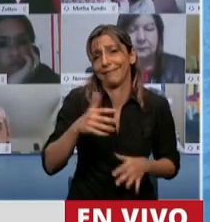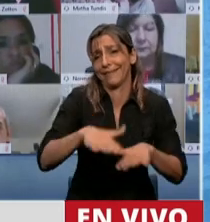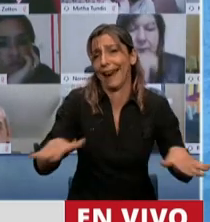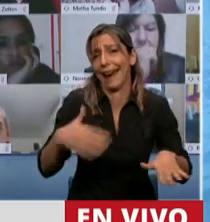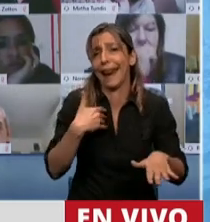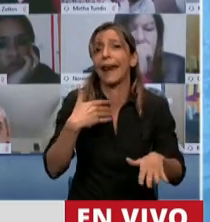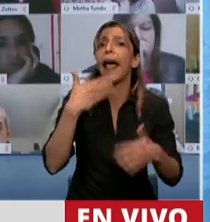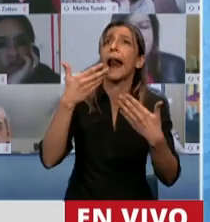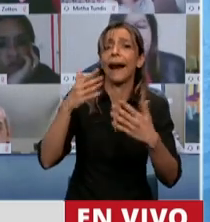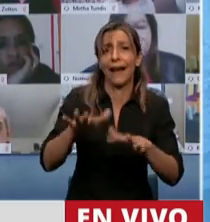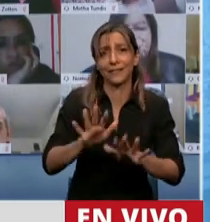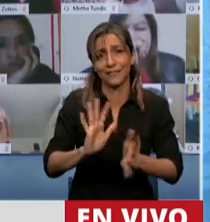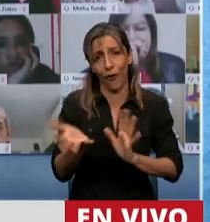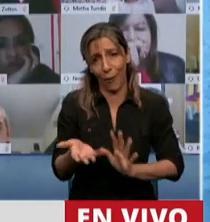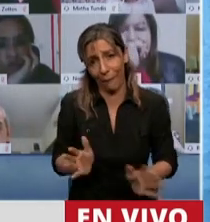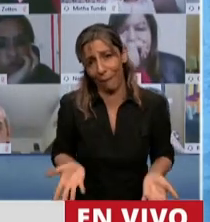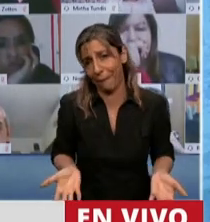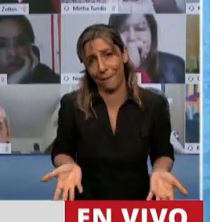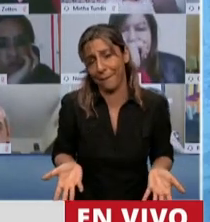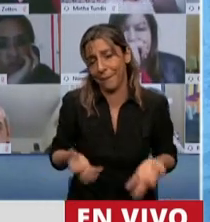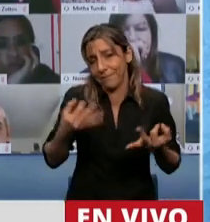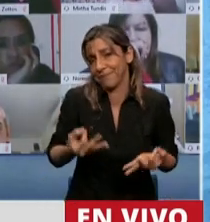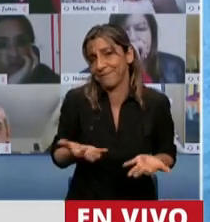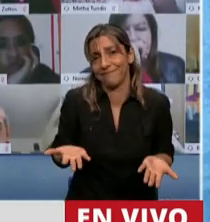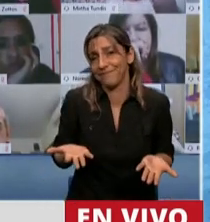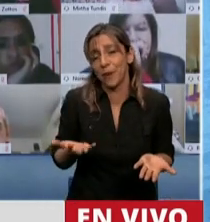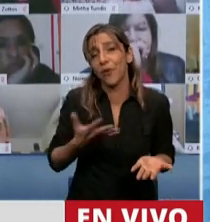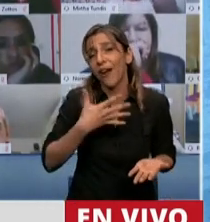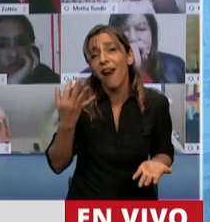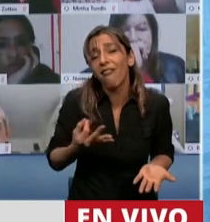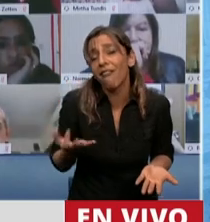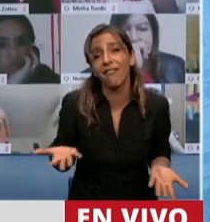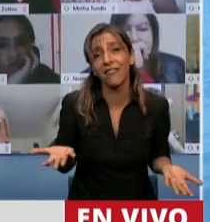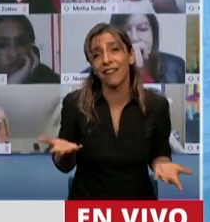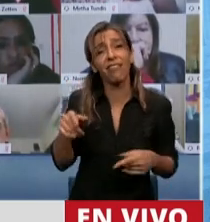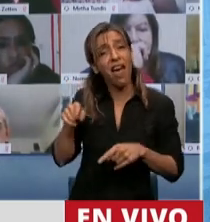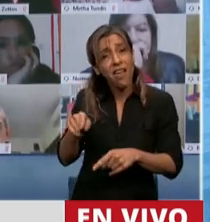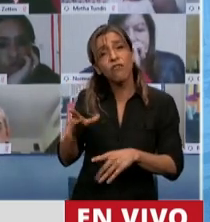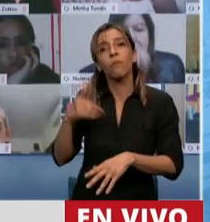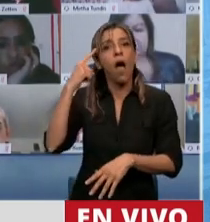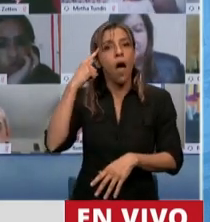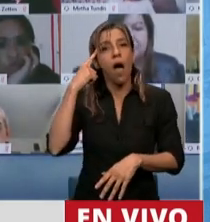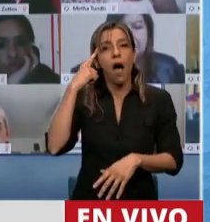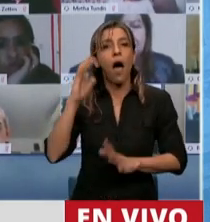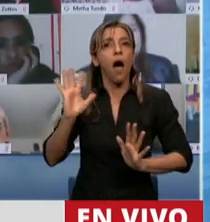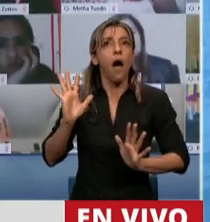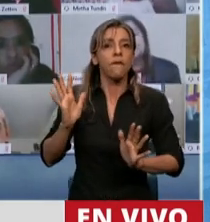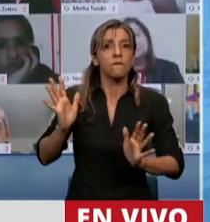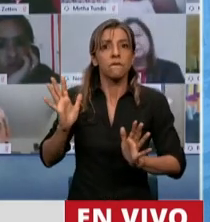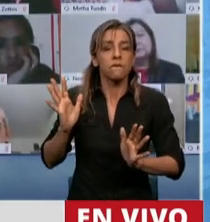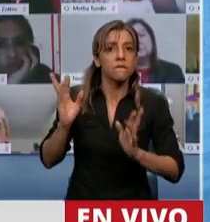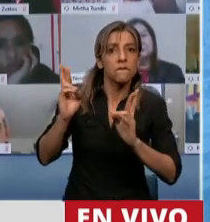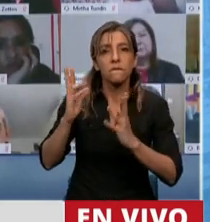sigue este debate. ¿Por qué? Porque no va a haber aunque ellos esperancen ningún juez de la República